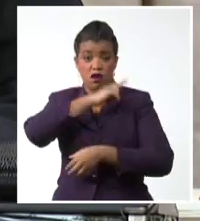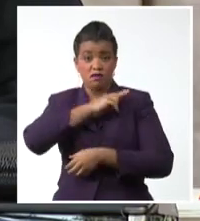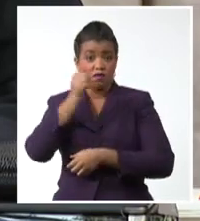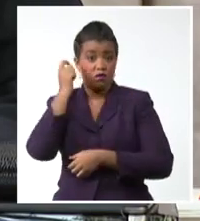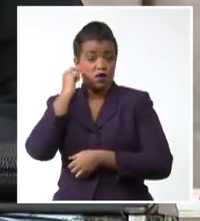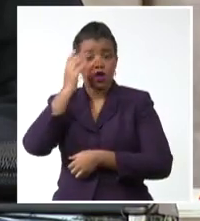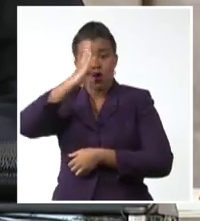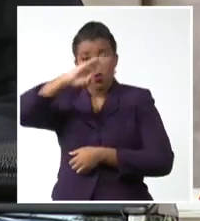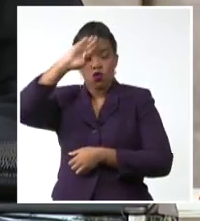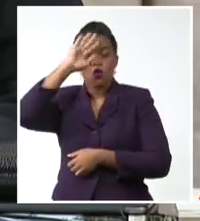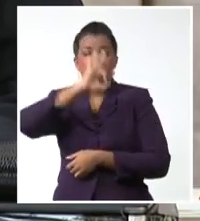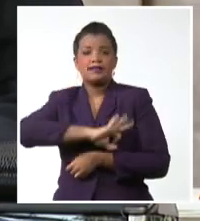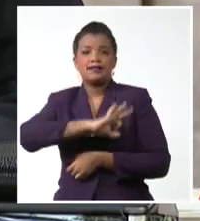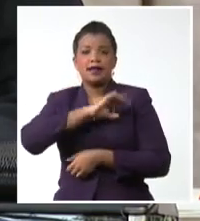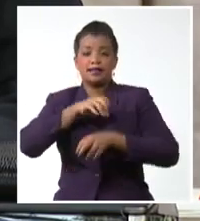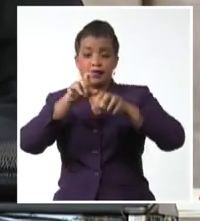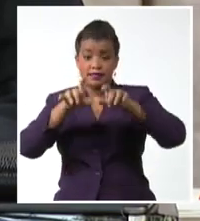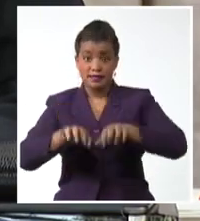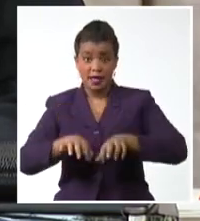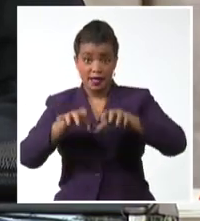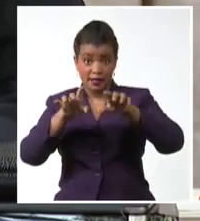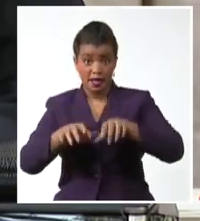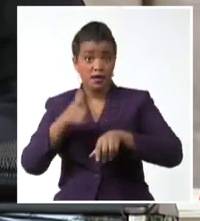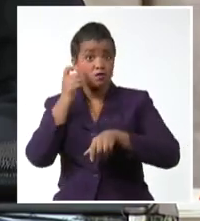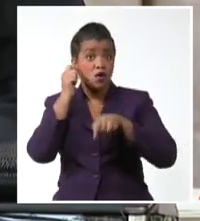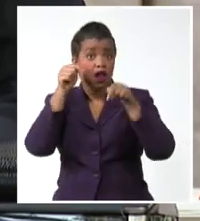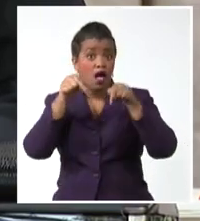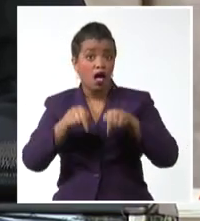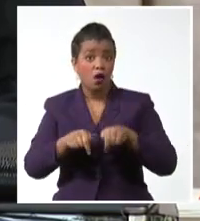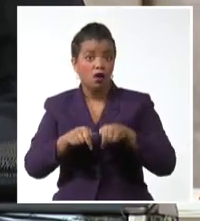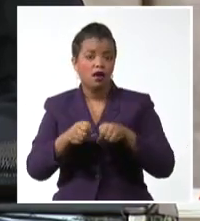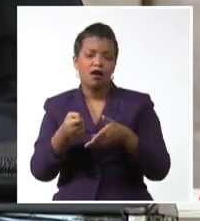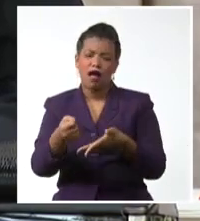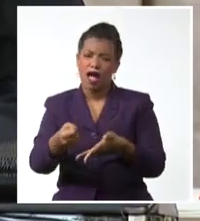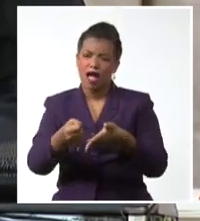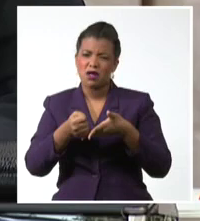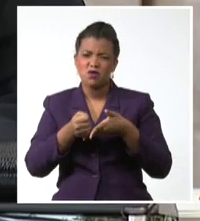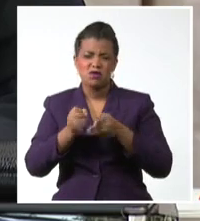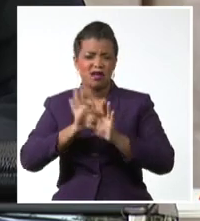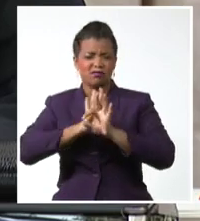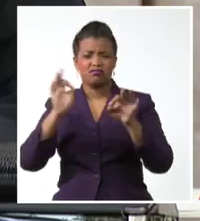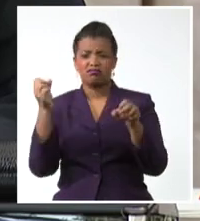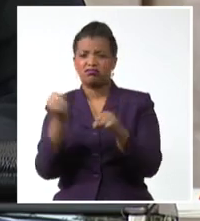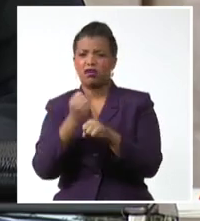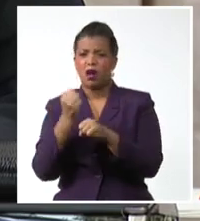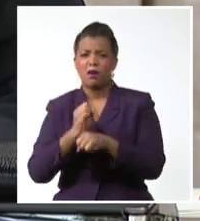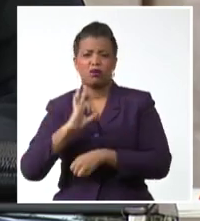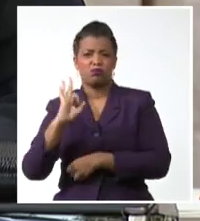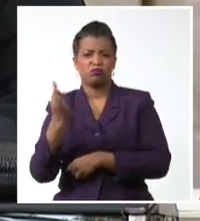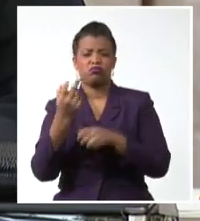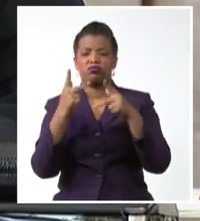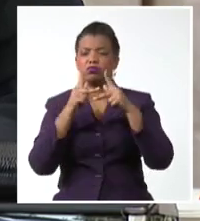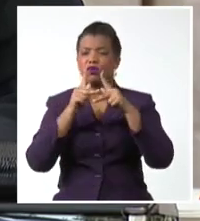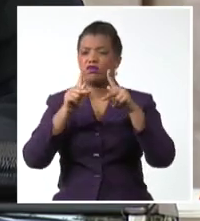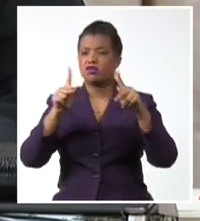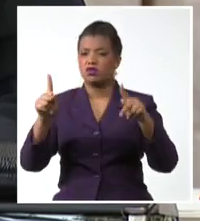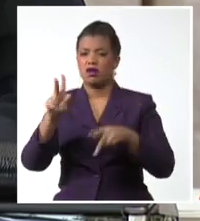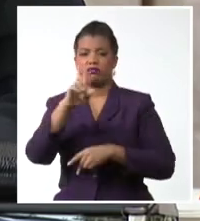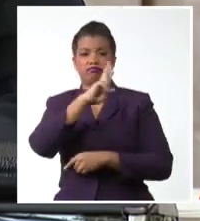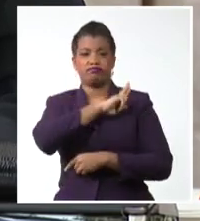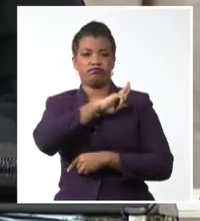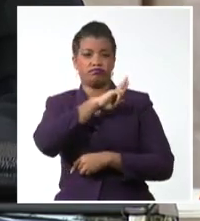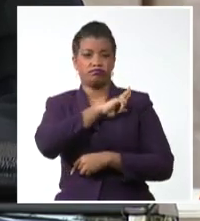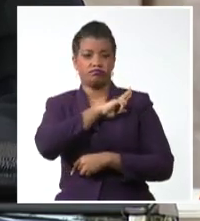la gestión de la secretaria ejecutiva actual no sólo califica por la eficacia de un trabajo profesional y responsable